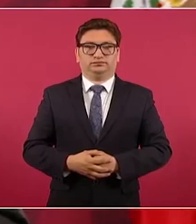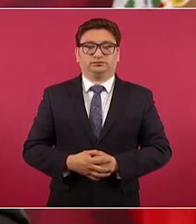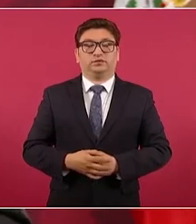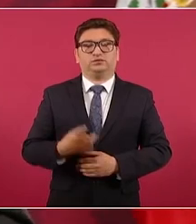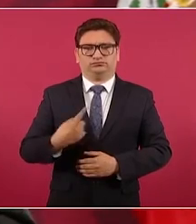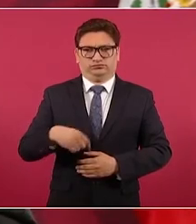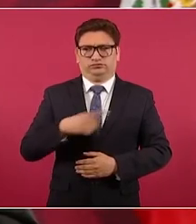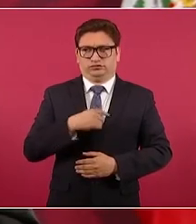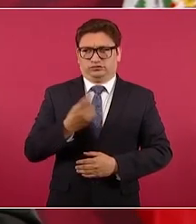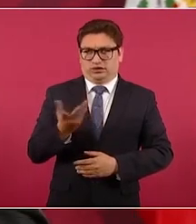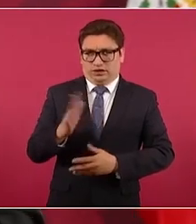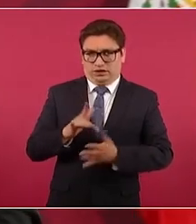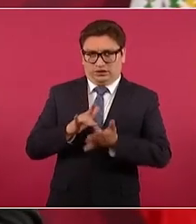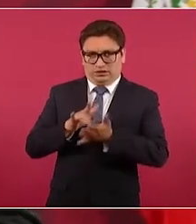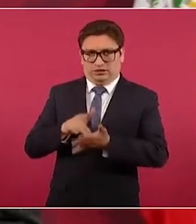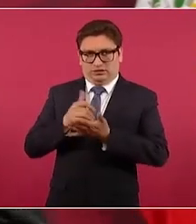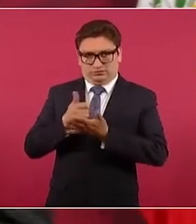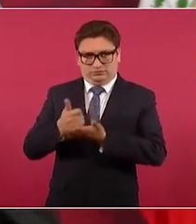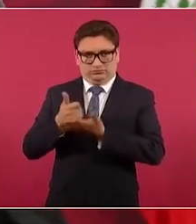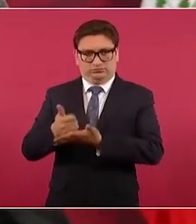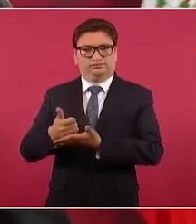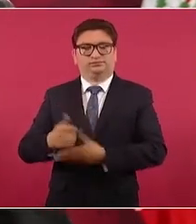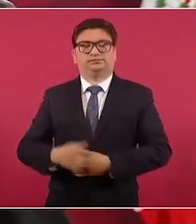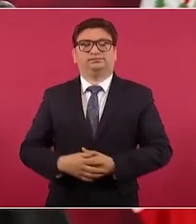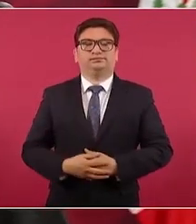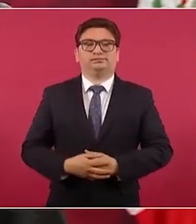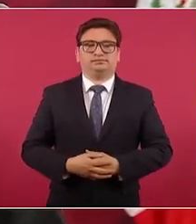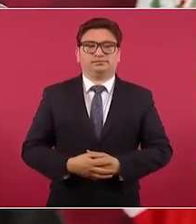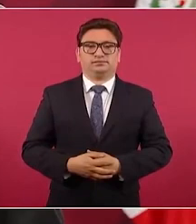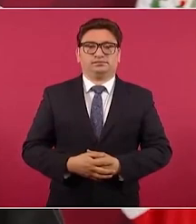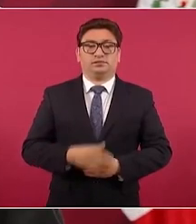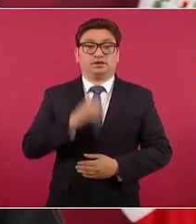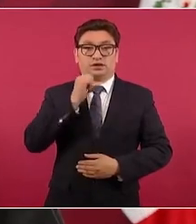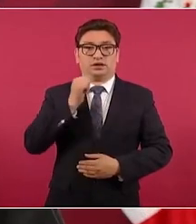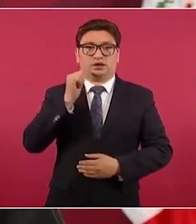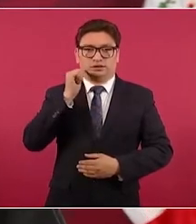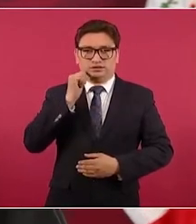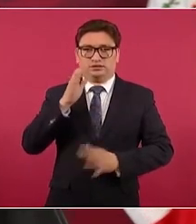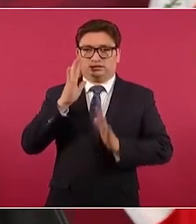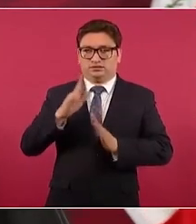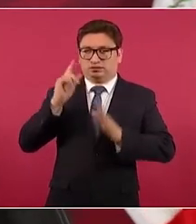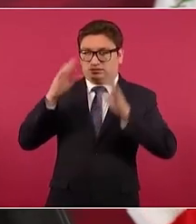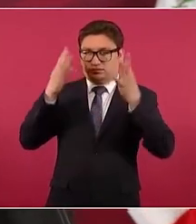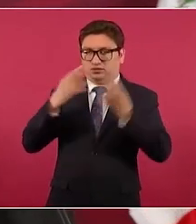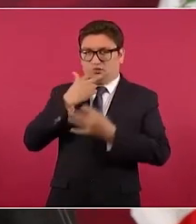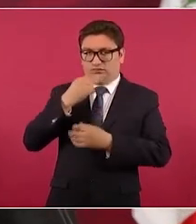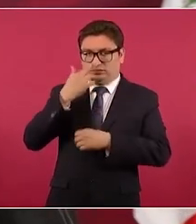Está desde ayer nuestro cónsul.